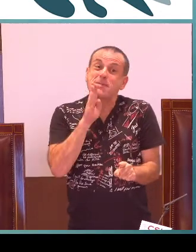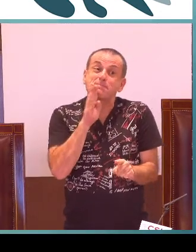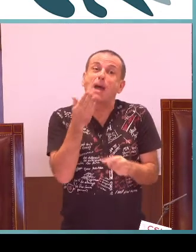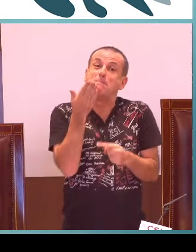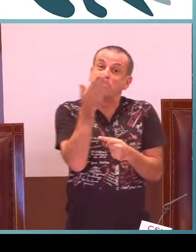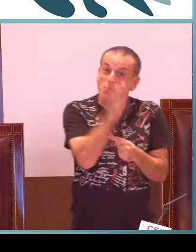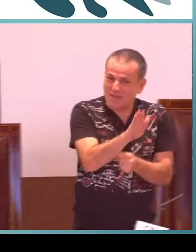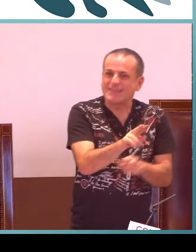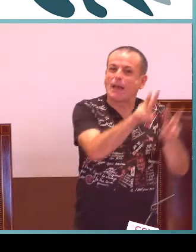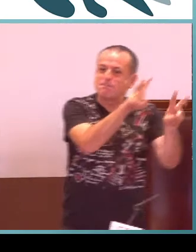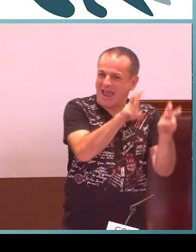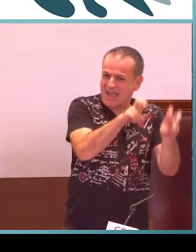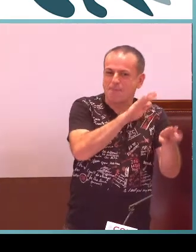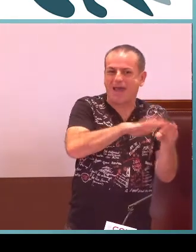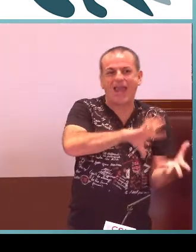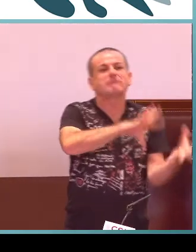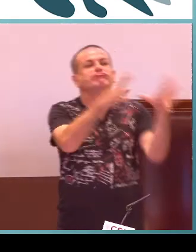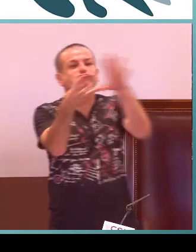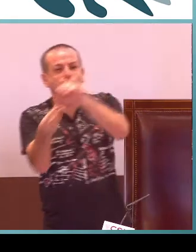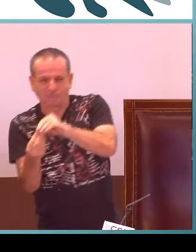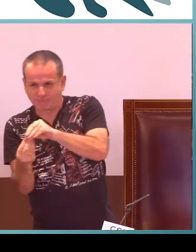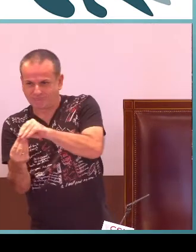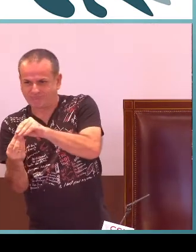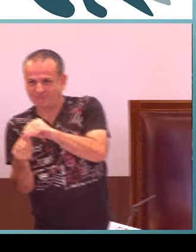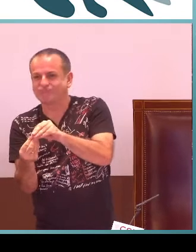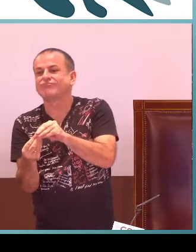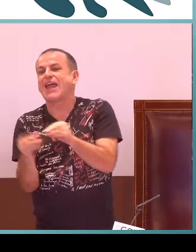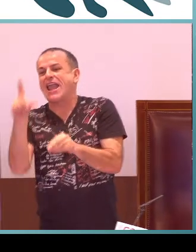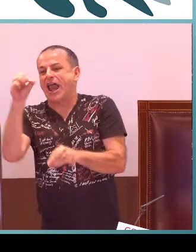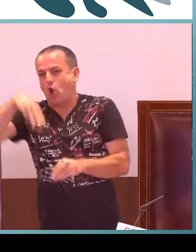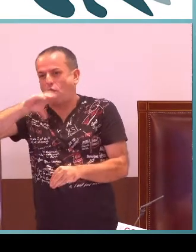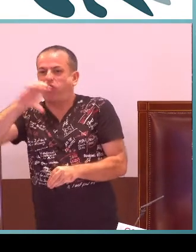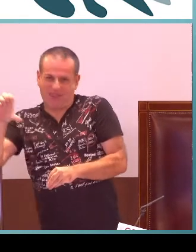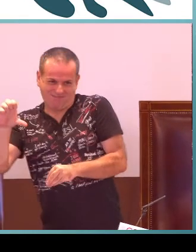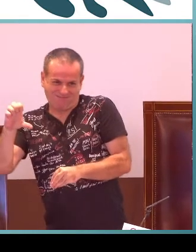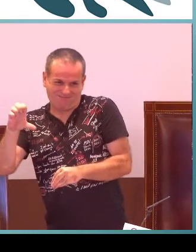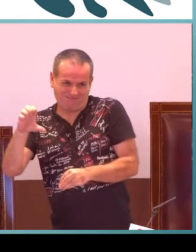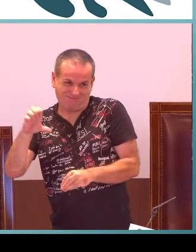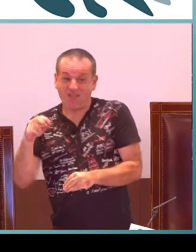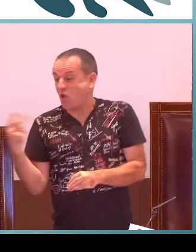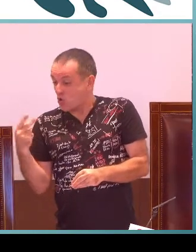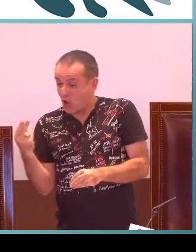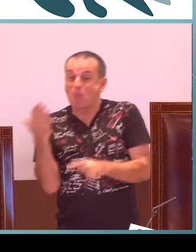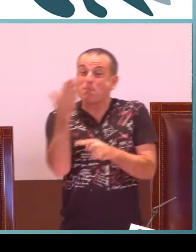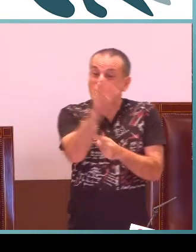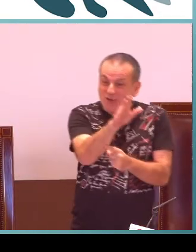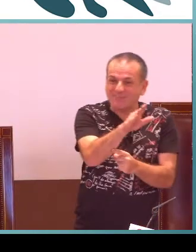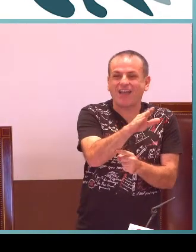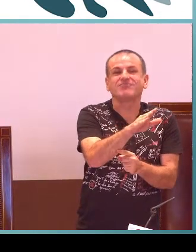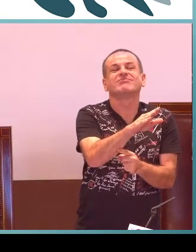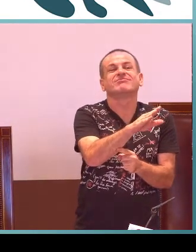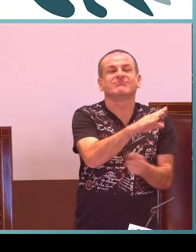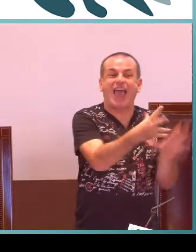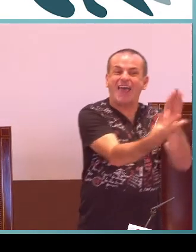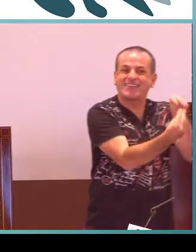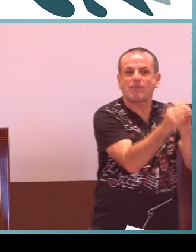Lo hicimos pero no llegó a buen puerto al final. Pero, bueno, no fue una pérdida sino que al final se ha podido adaptar